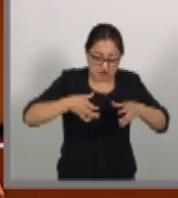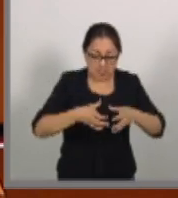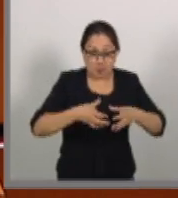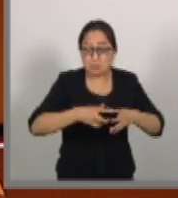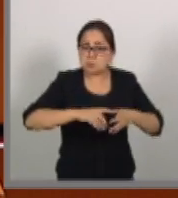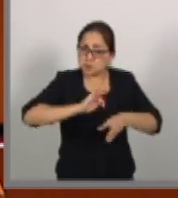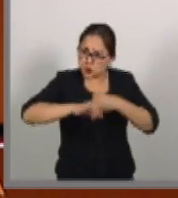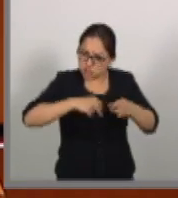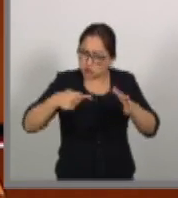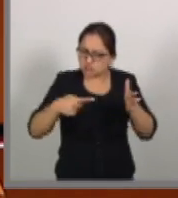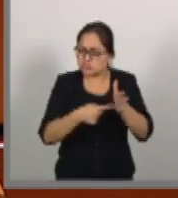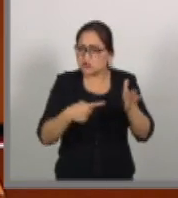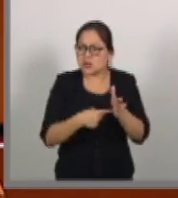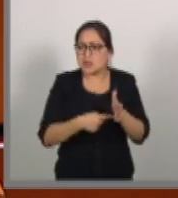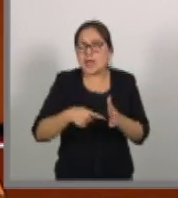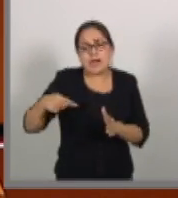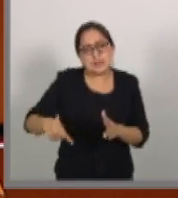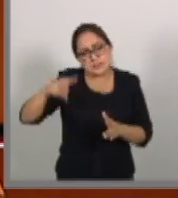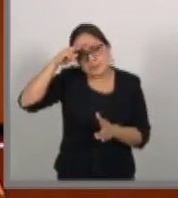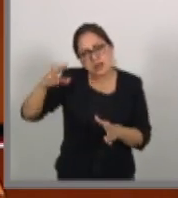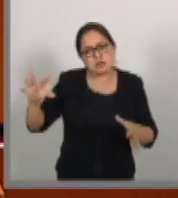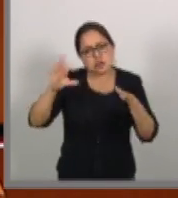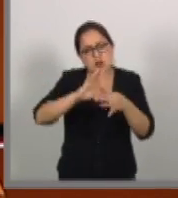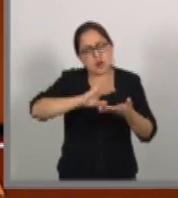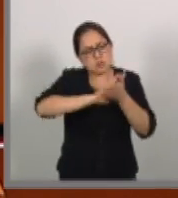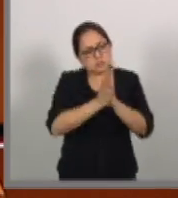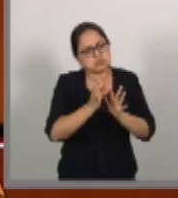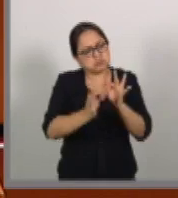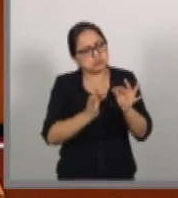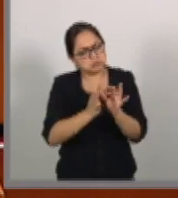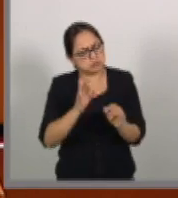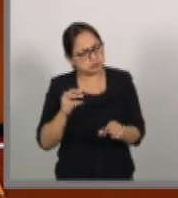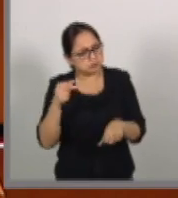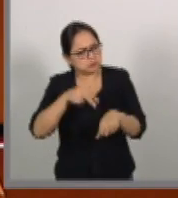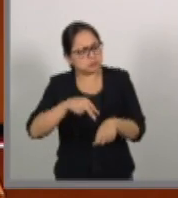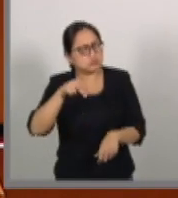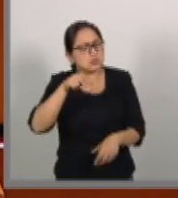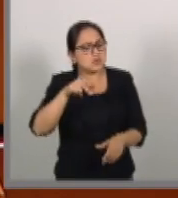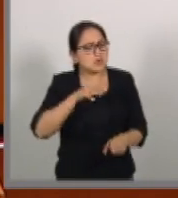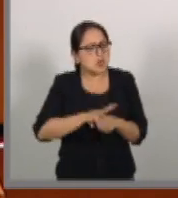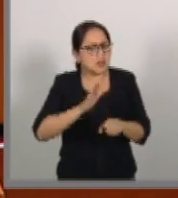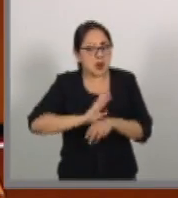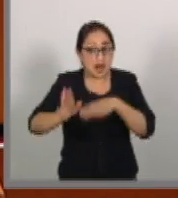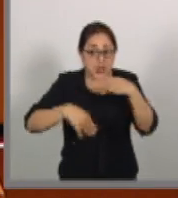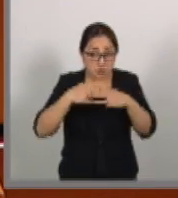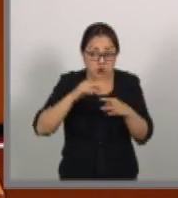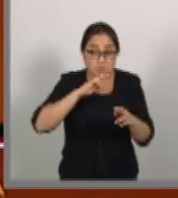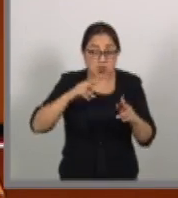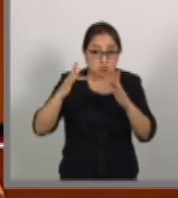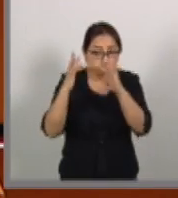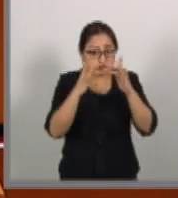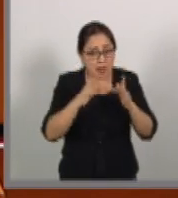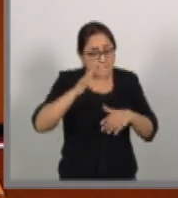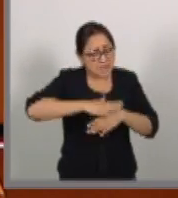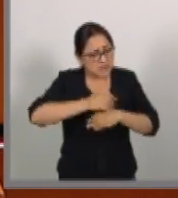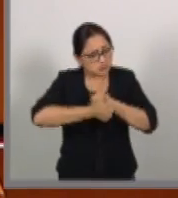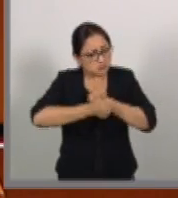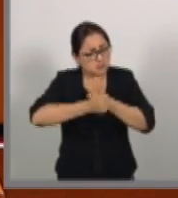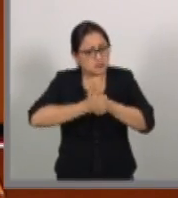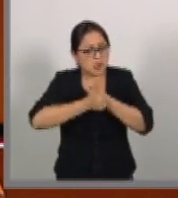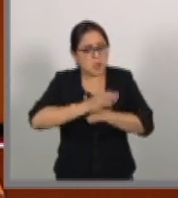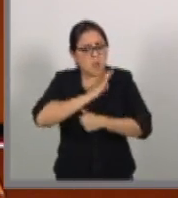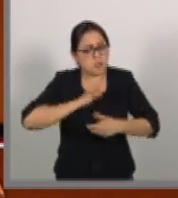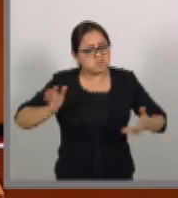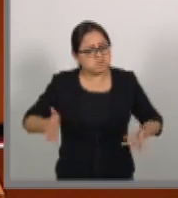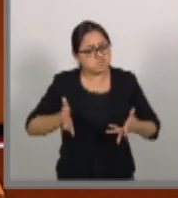internacional en el que México debe consolidar su presencia en el mundo y mejorar su competitividad y